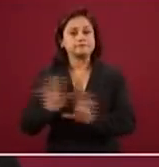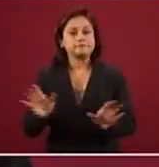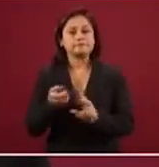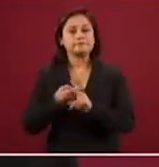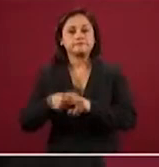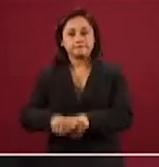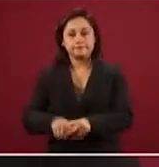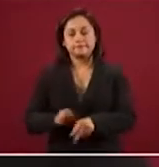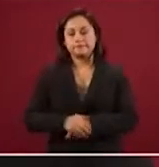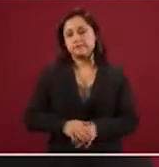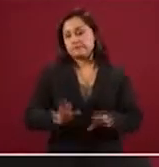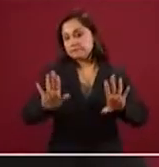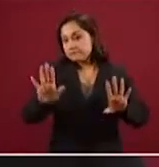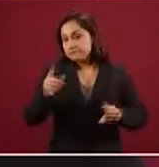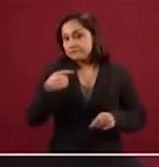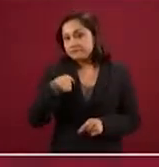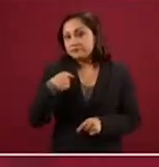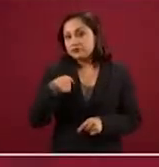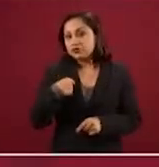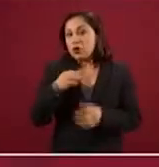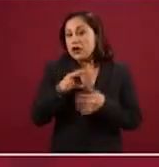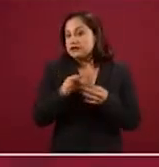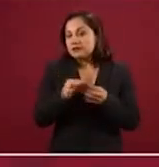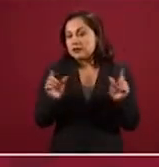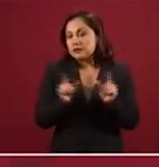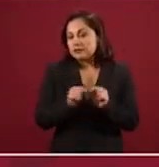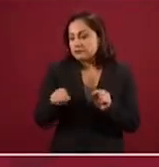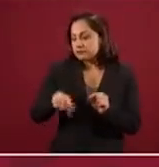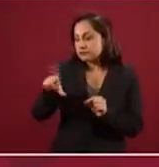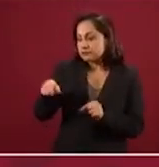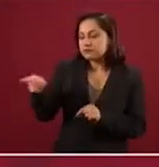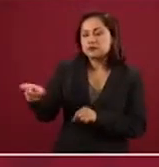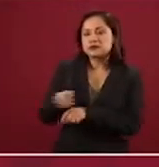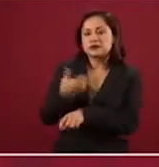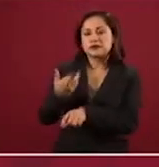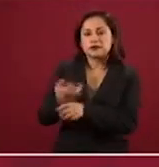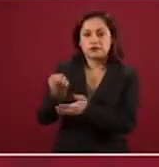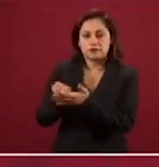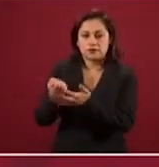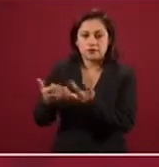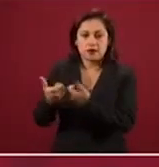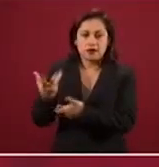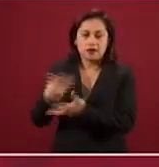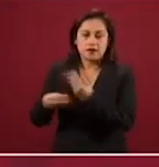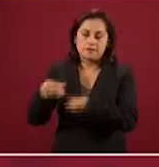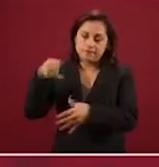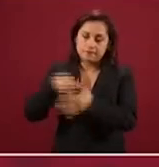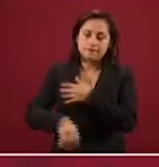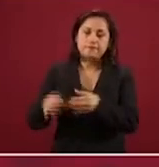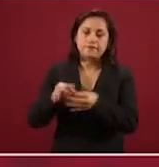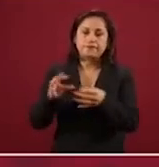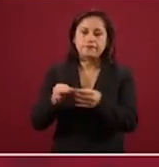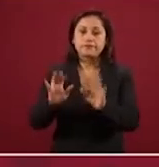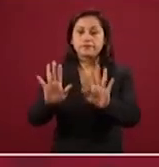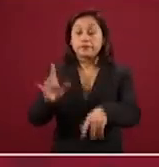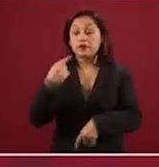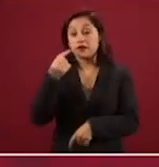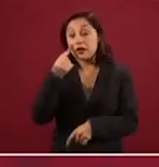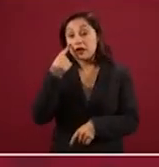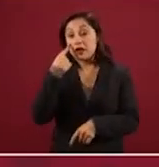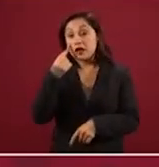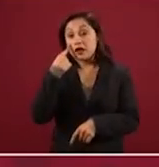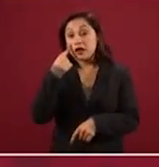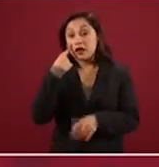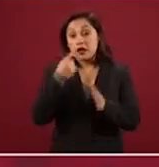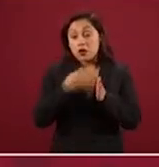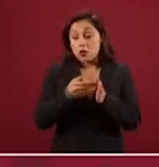de Economía les va a comentar con más detalle. Primero, se termina una etapa de incertidumbre muy larga, porque no se sabía qué iba a